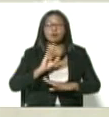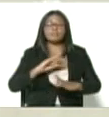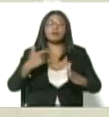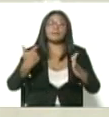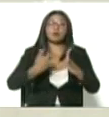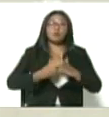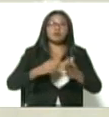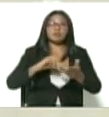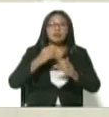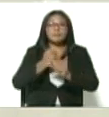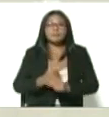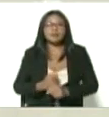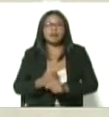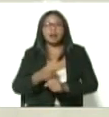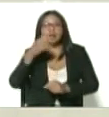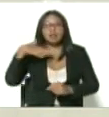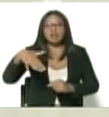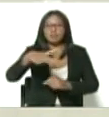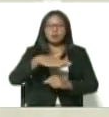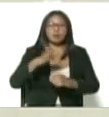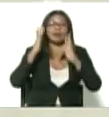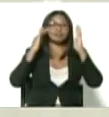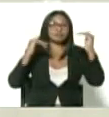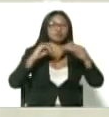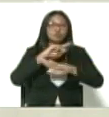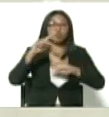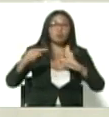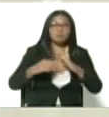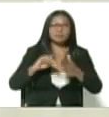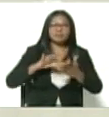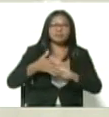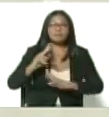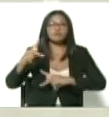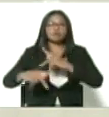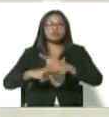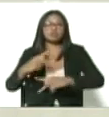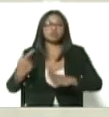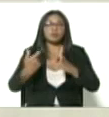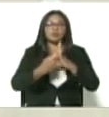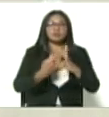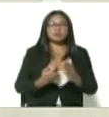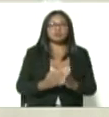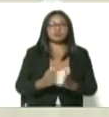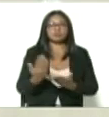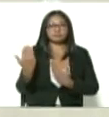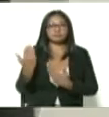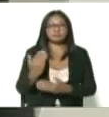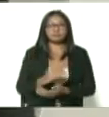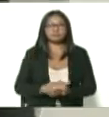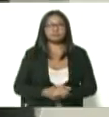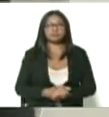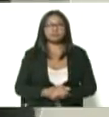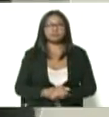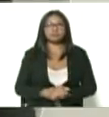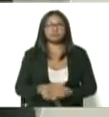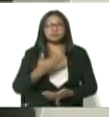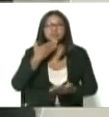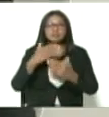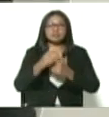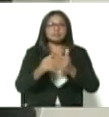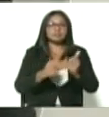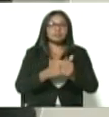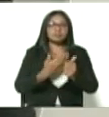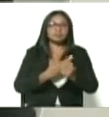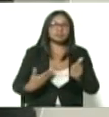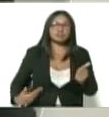debe esperar la población atenta sobre este proceso de vacunación adelante doctora gracias vicepresidenta